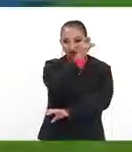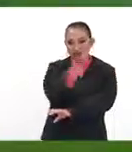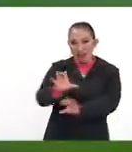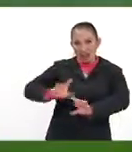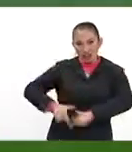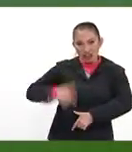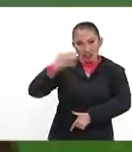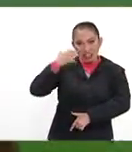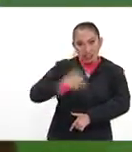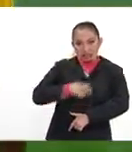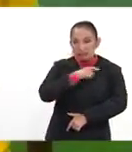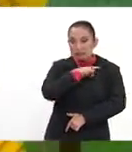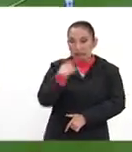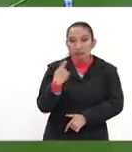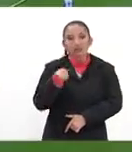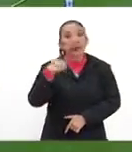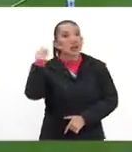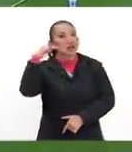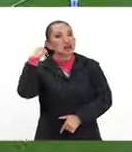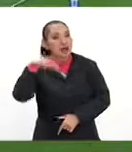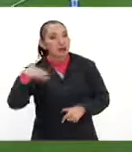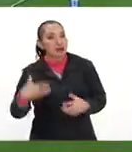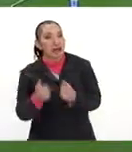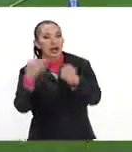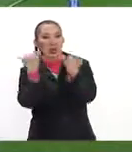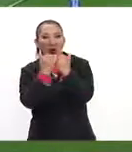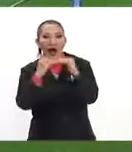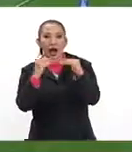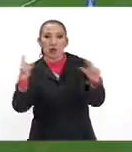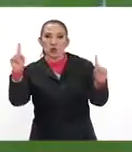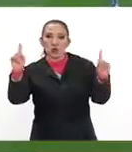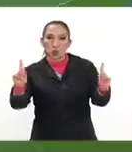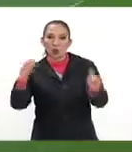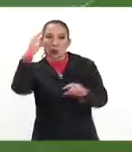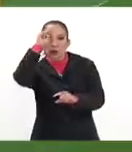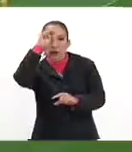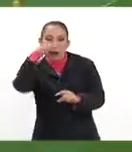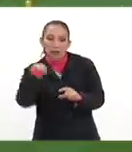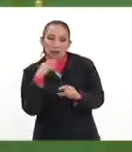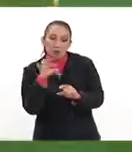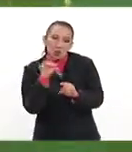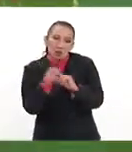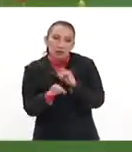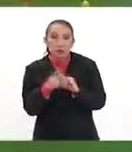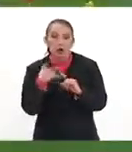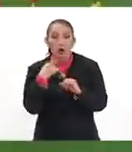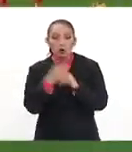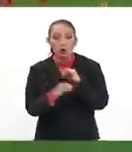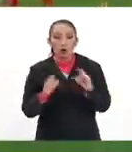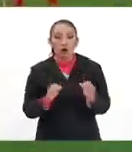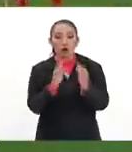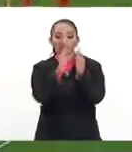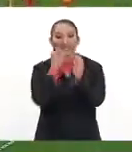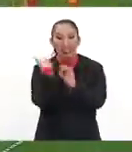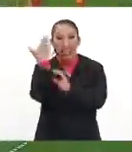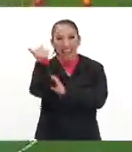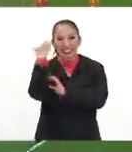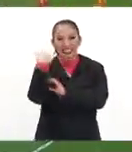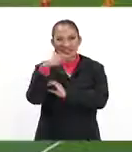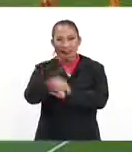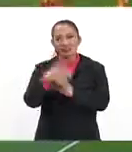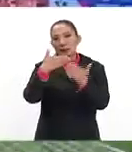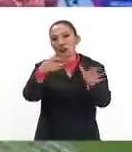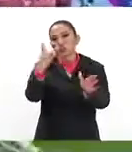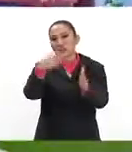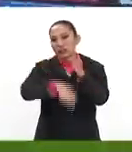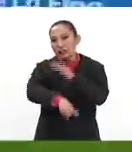campeones. A los Tigres, mientras que los michoacanos rescataron un empate a uno ante Monterrey de último minuto. El último enfrentamiento de ambos en esta cancha fue en la